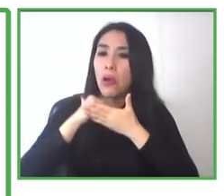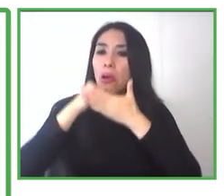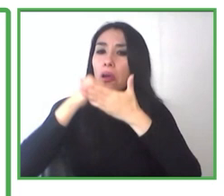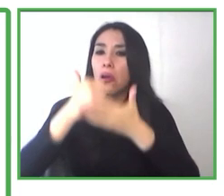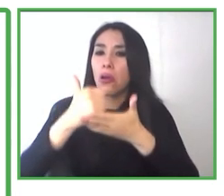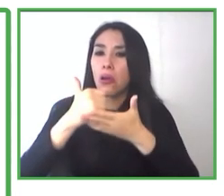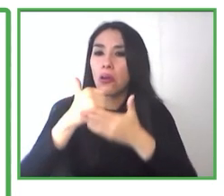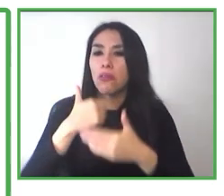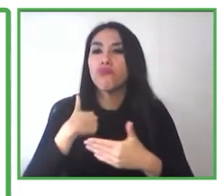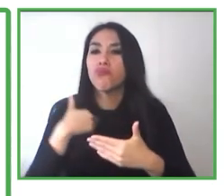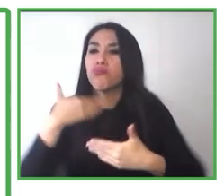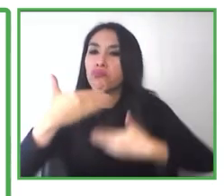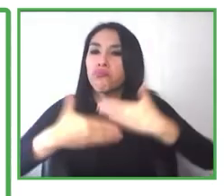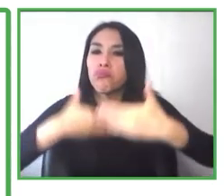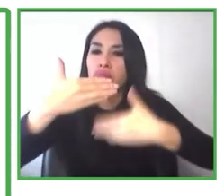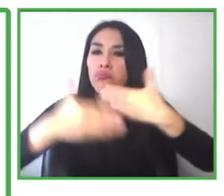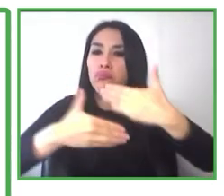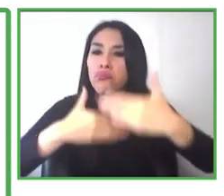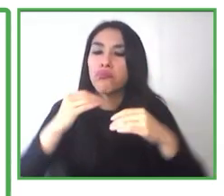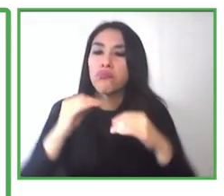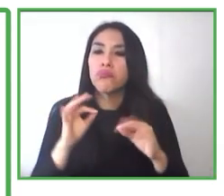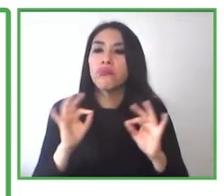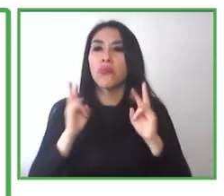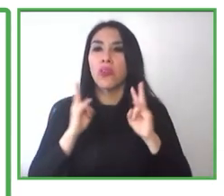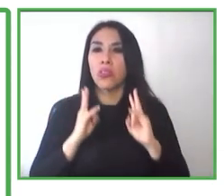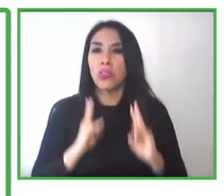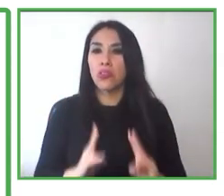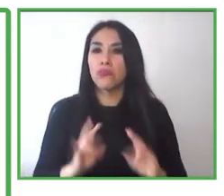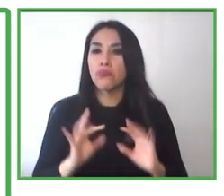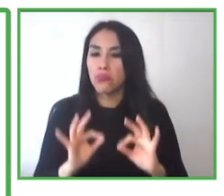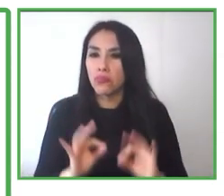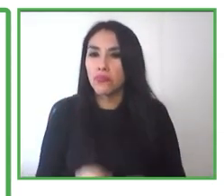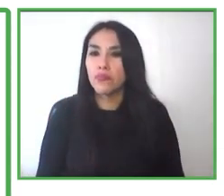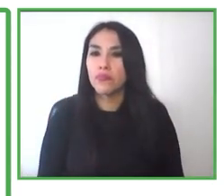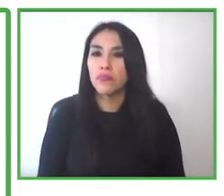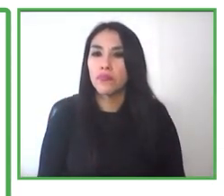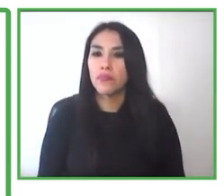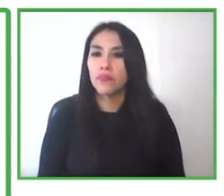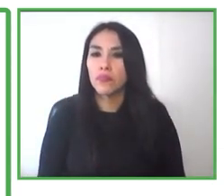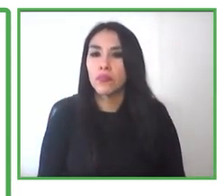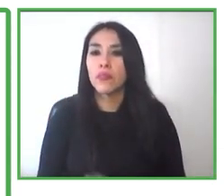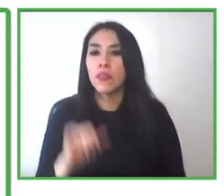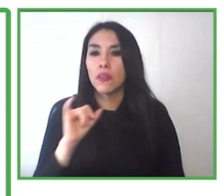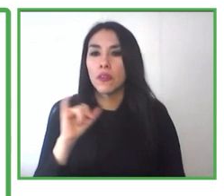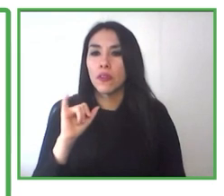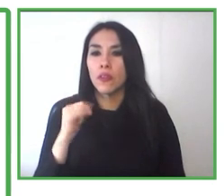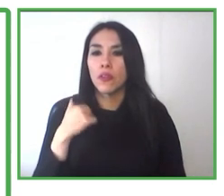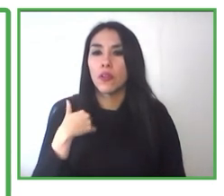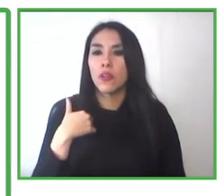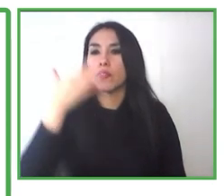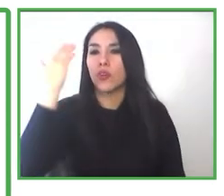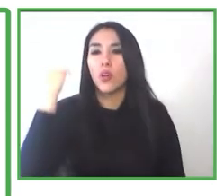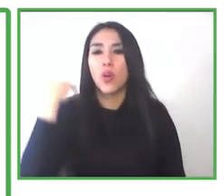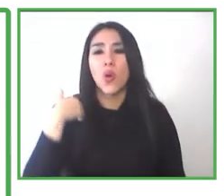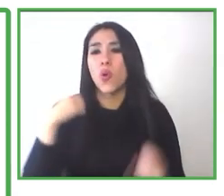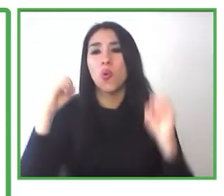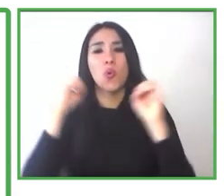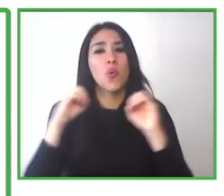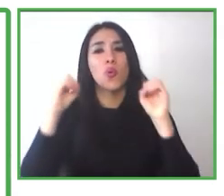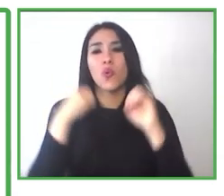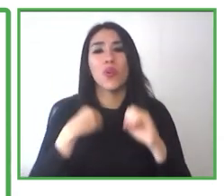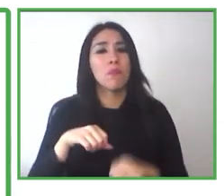una atractividad para ella. Y ella no se sentía capaz de lograr encontrar un empleo por su situación de